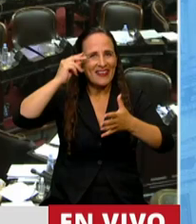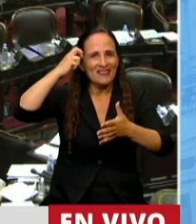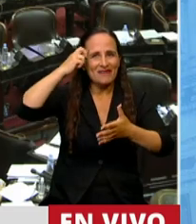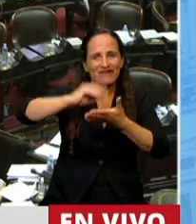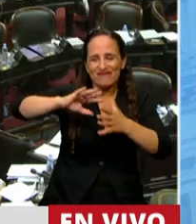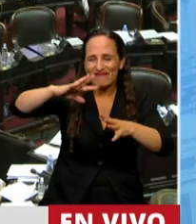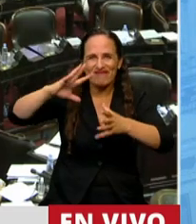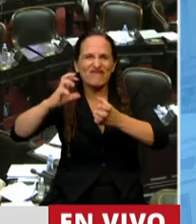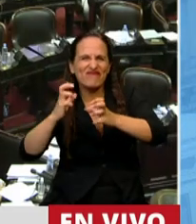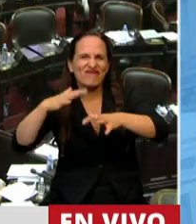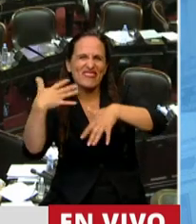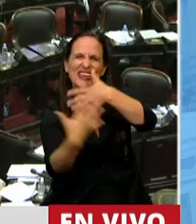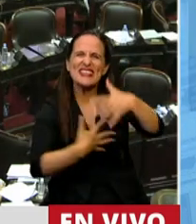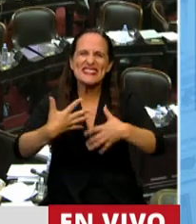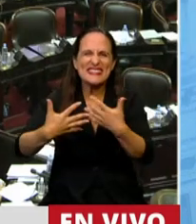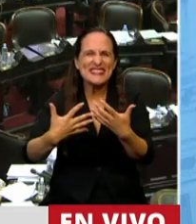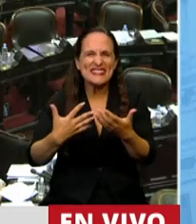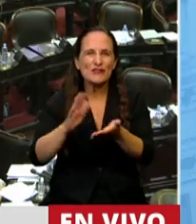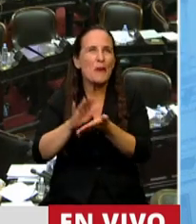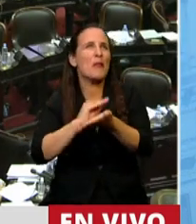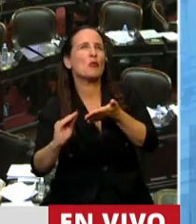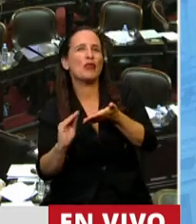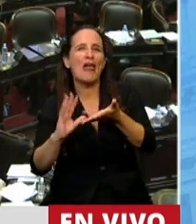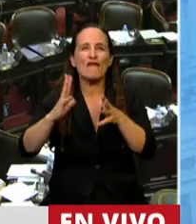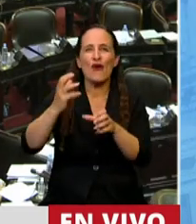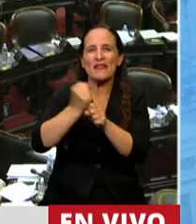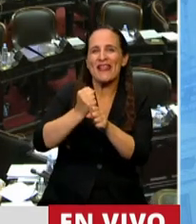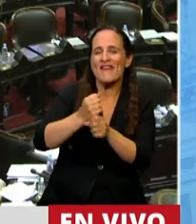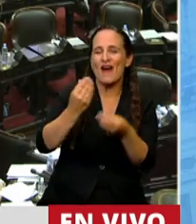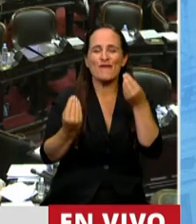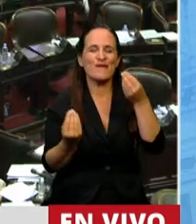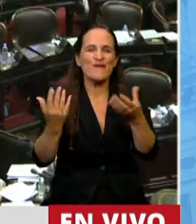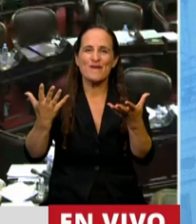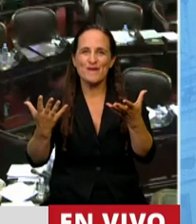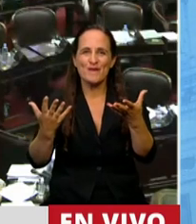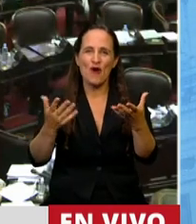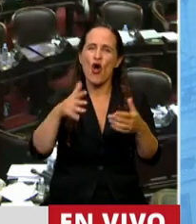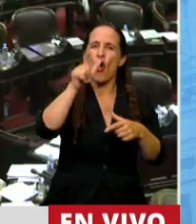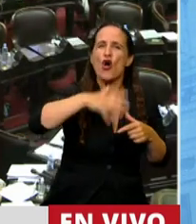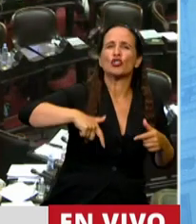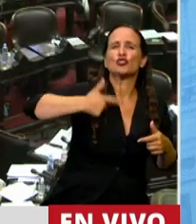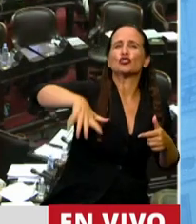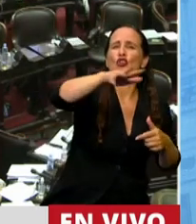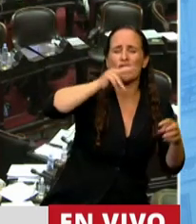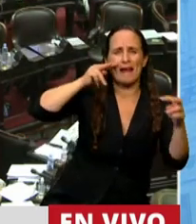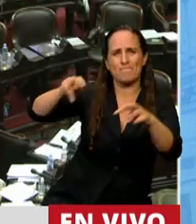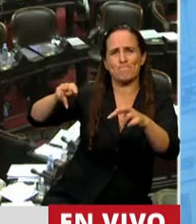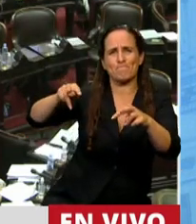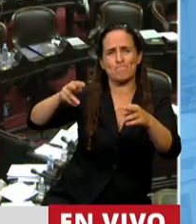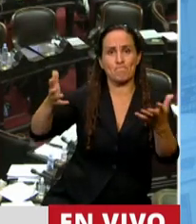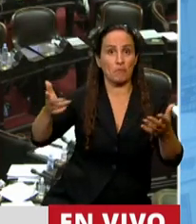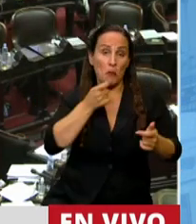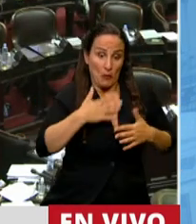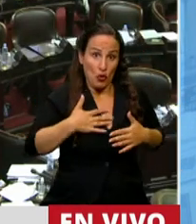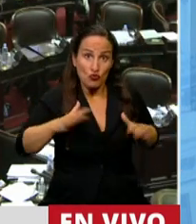representatividad, el ejercicio de nuestro cargo y nos pone en un dilema frente a la sociedad. Sobre todo, gente que, por ejemplo,